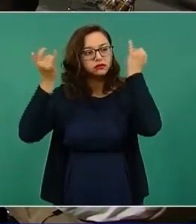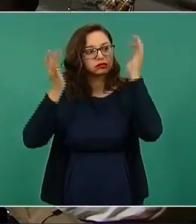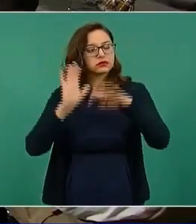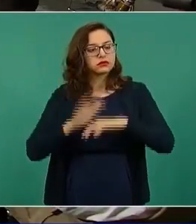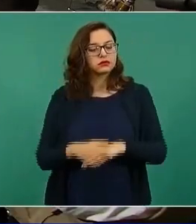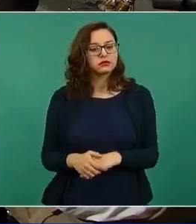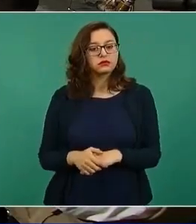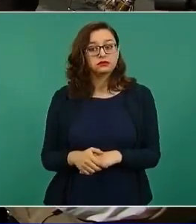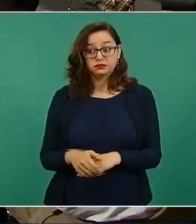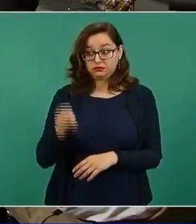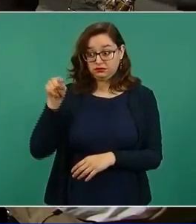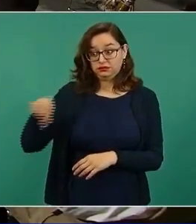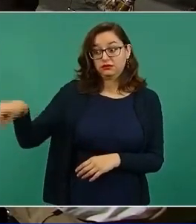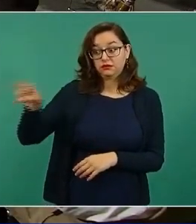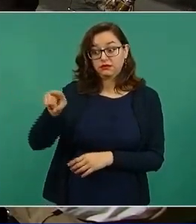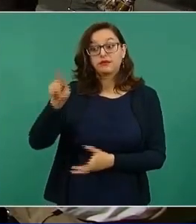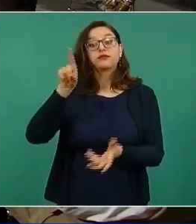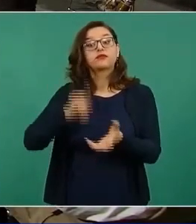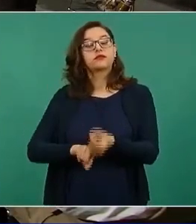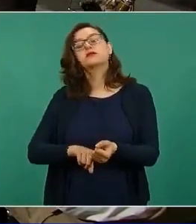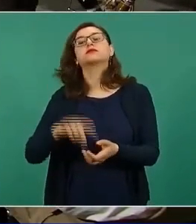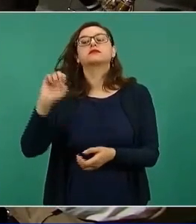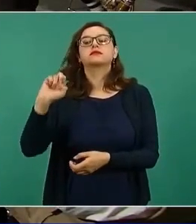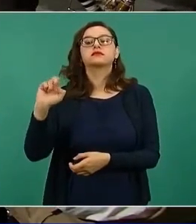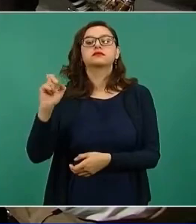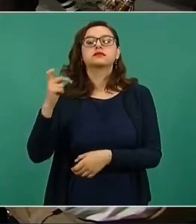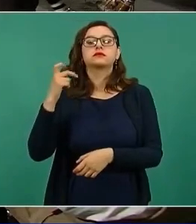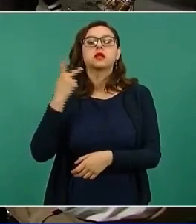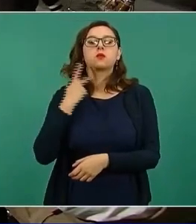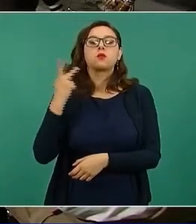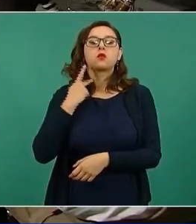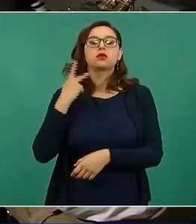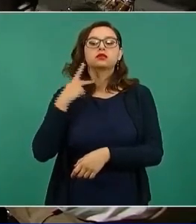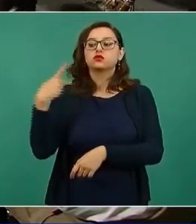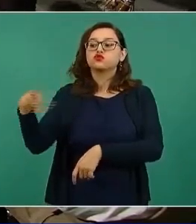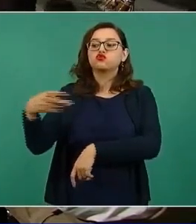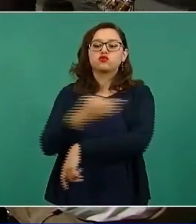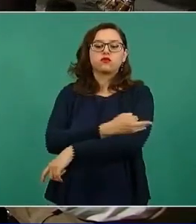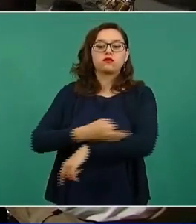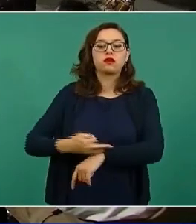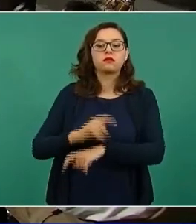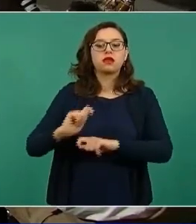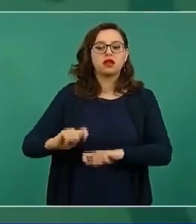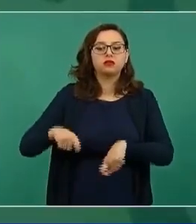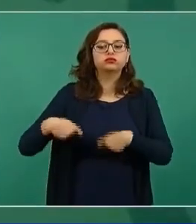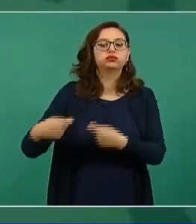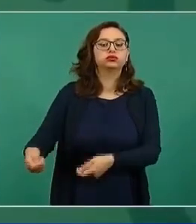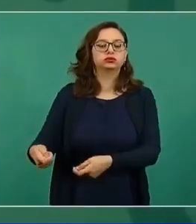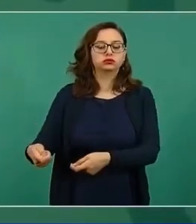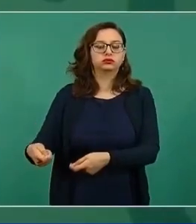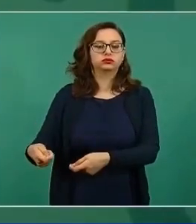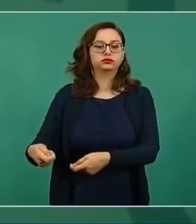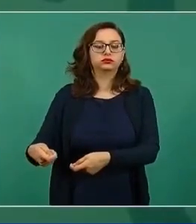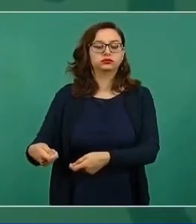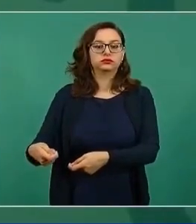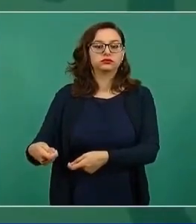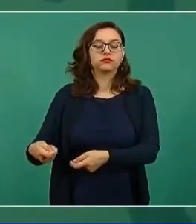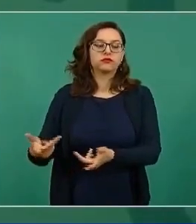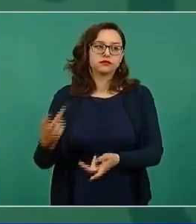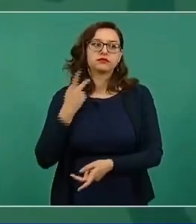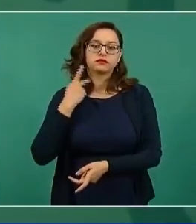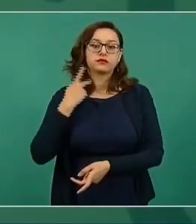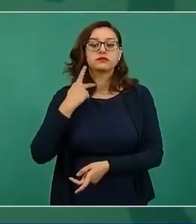políticos se habían quedado con concesiones de políticos